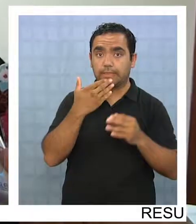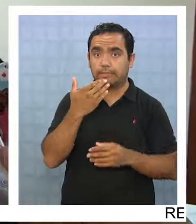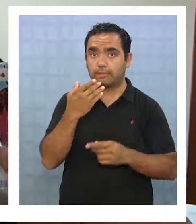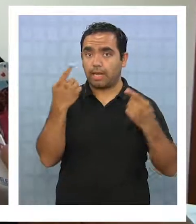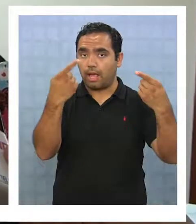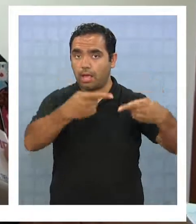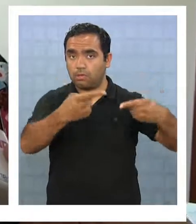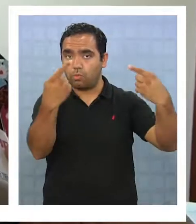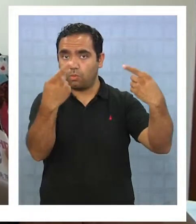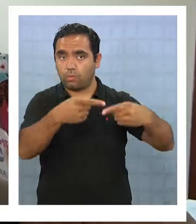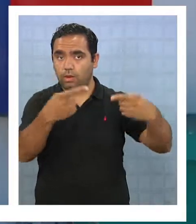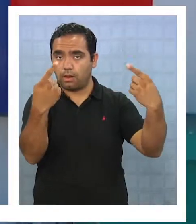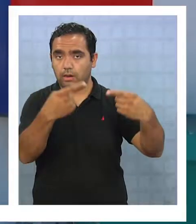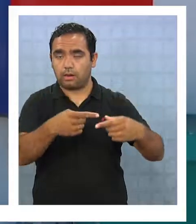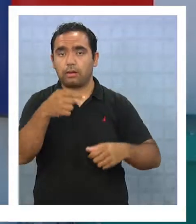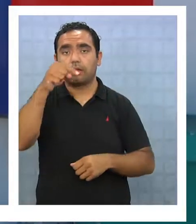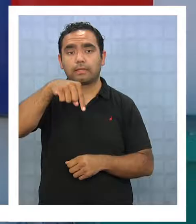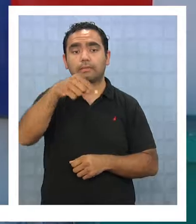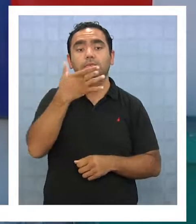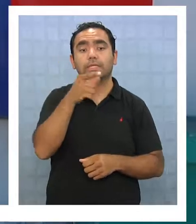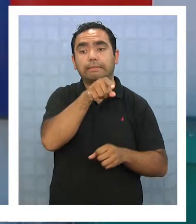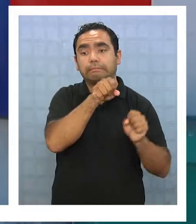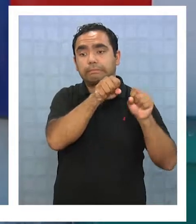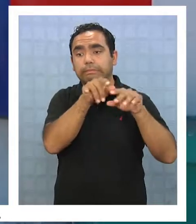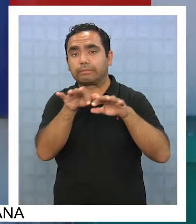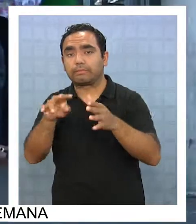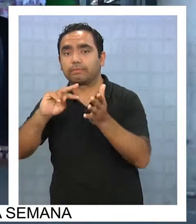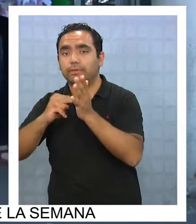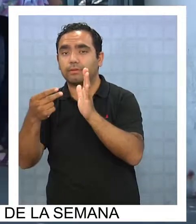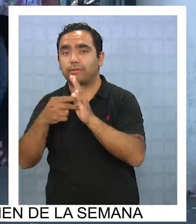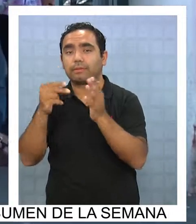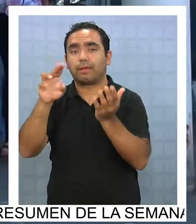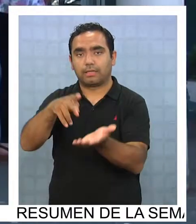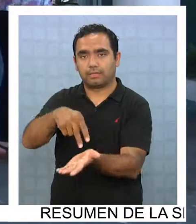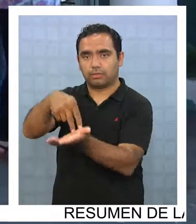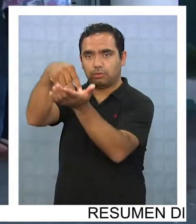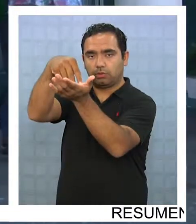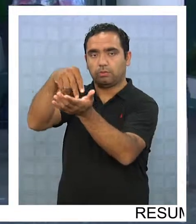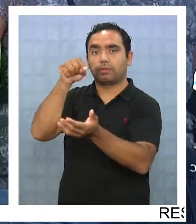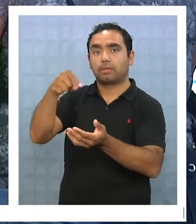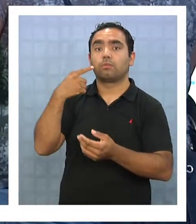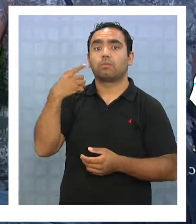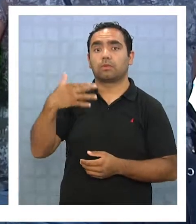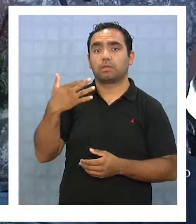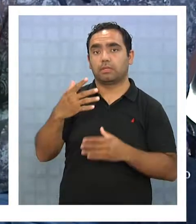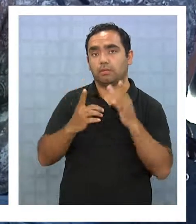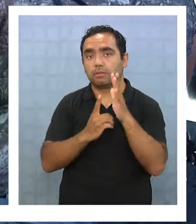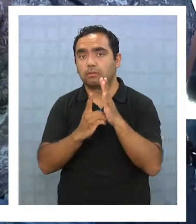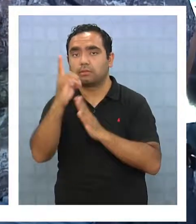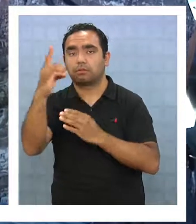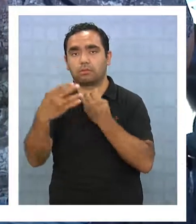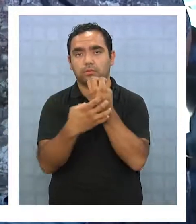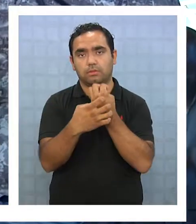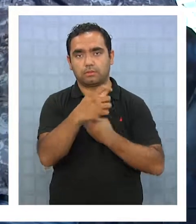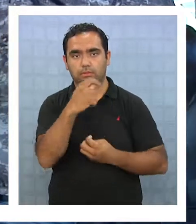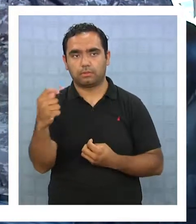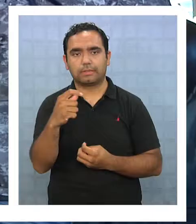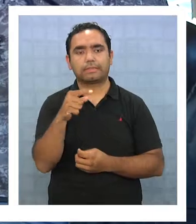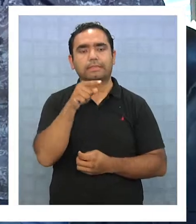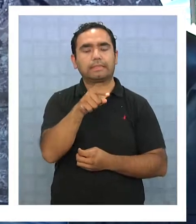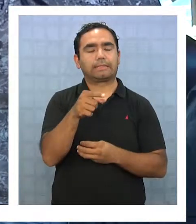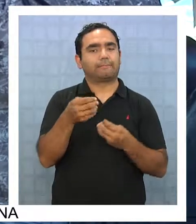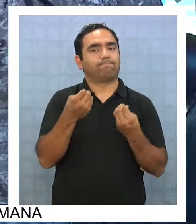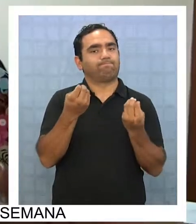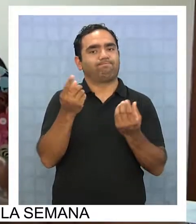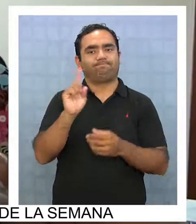impacta fuertemente, digamos, en lo que es la zona franca, que es una palanca de desarrollo importante en nuestra región, no es algo bueno.